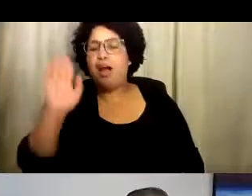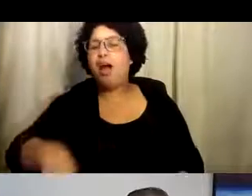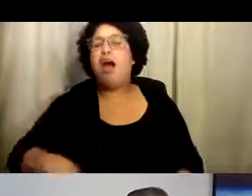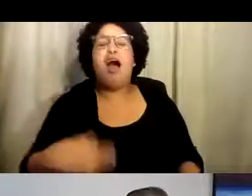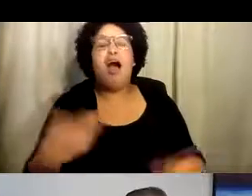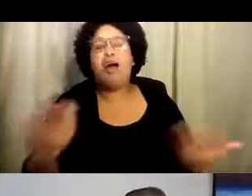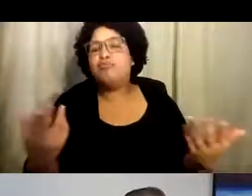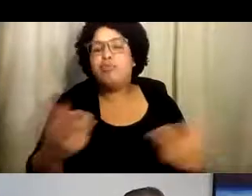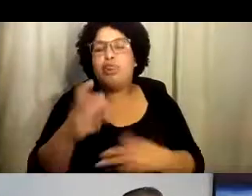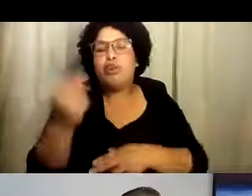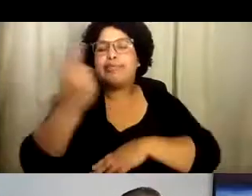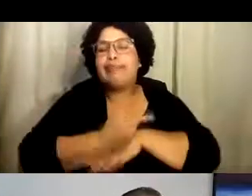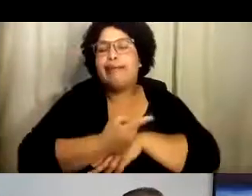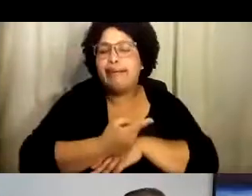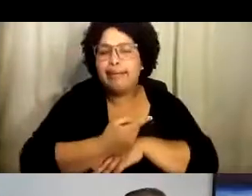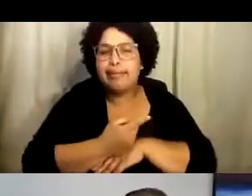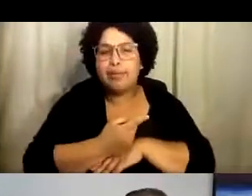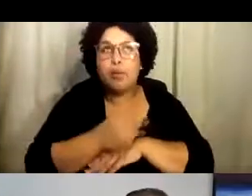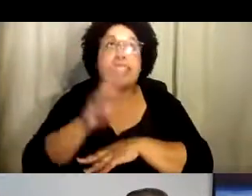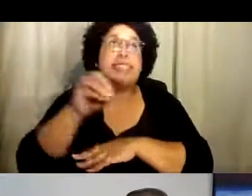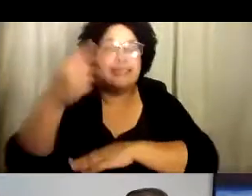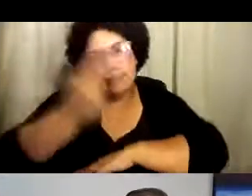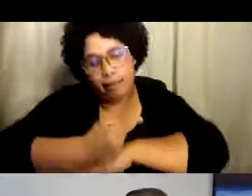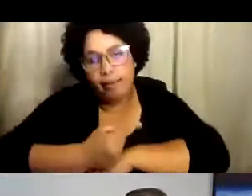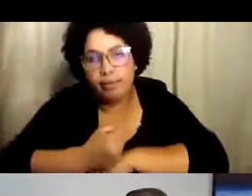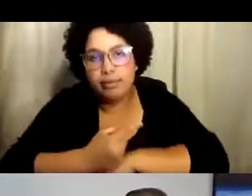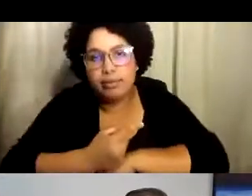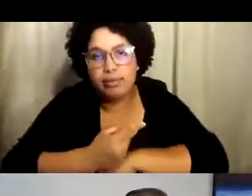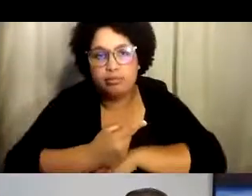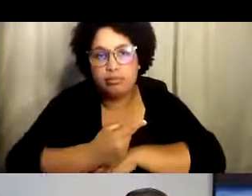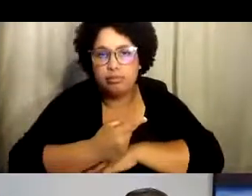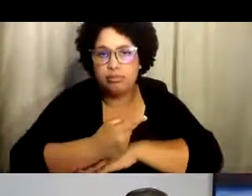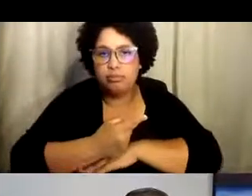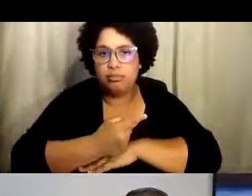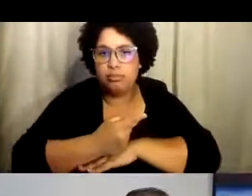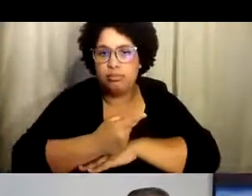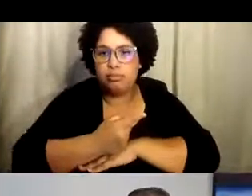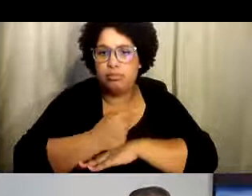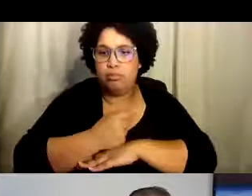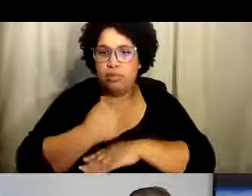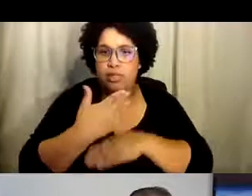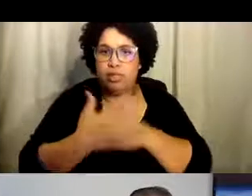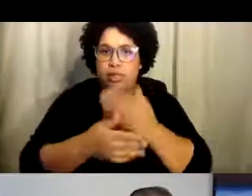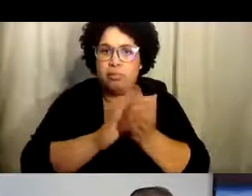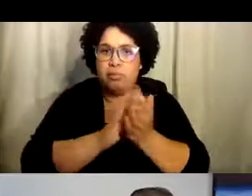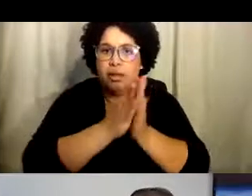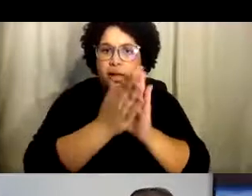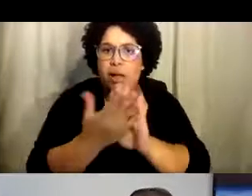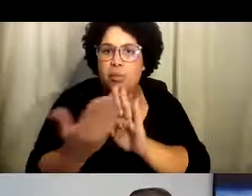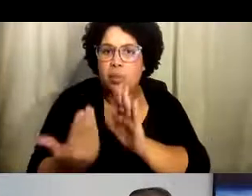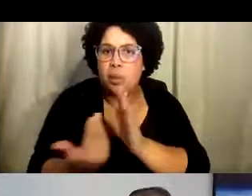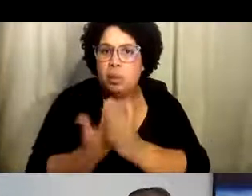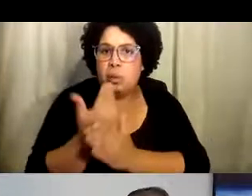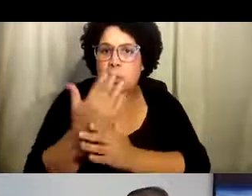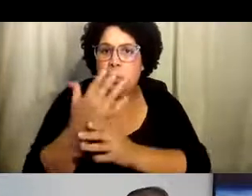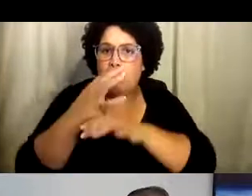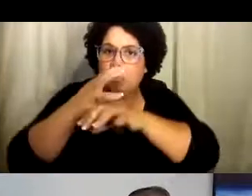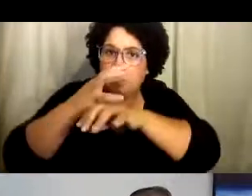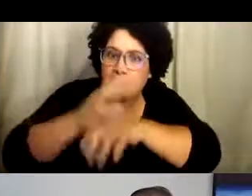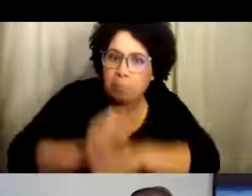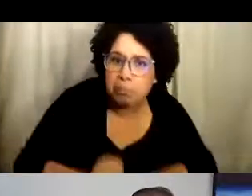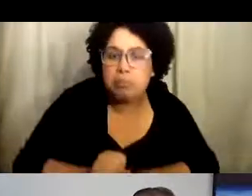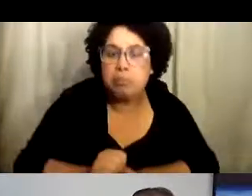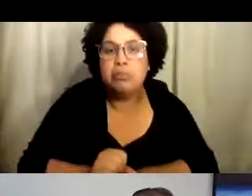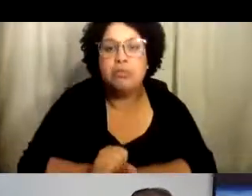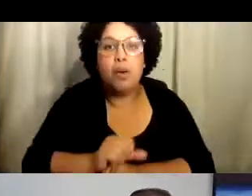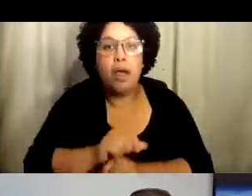tratar de ajustarnos a este nuevo normal. Y, ¿verdad? Ahora, pensándolo bien, nos reímos porque uno pensaba que esto iba a durar